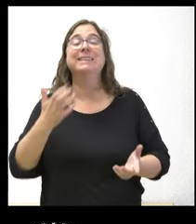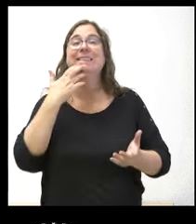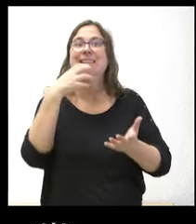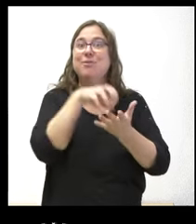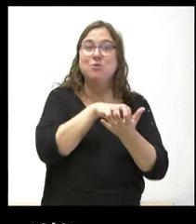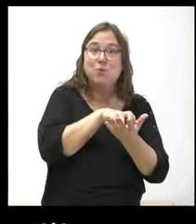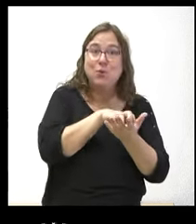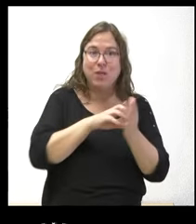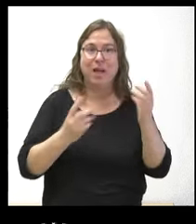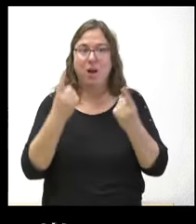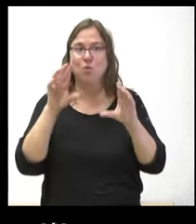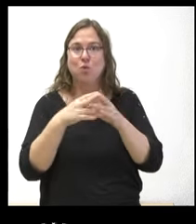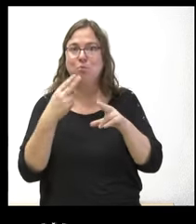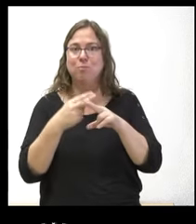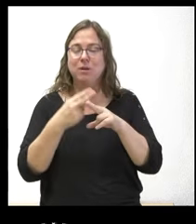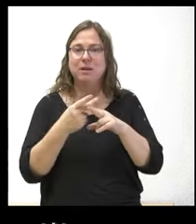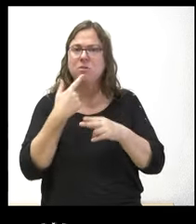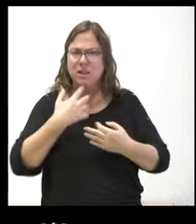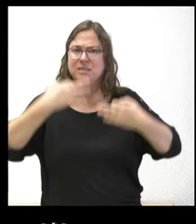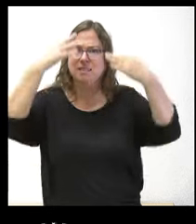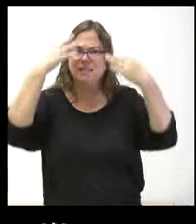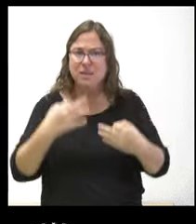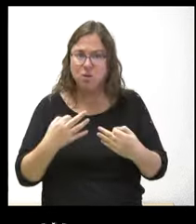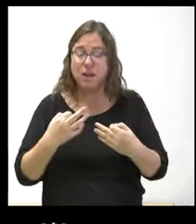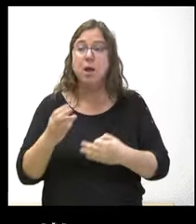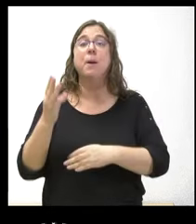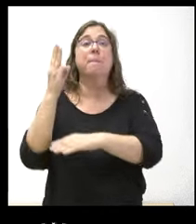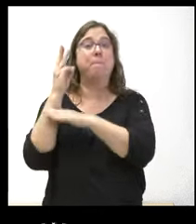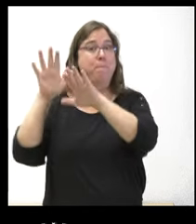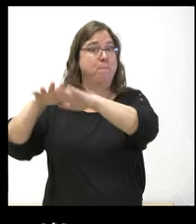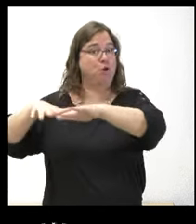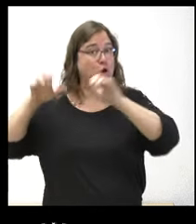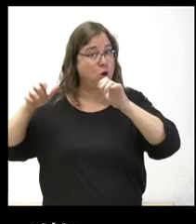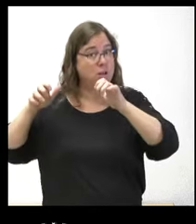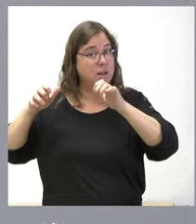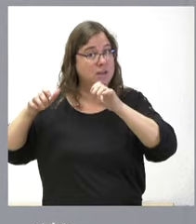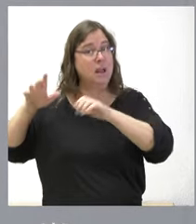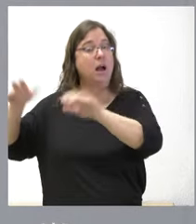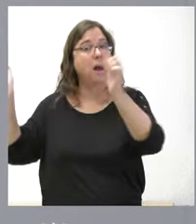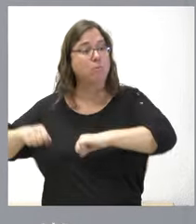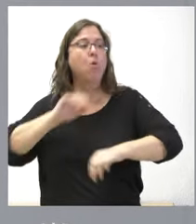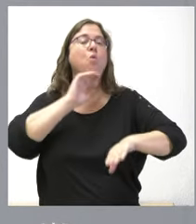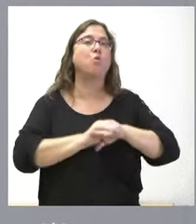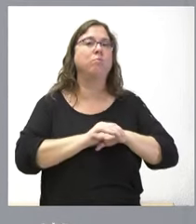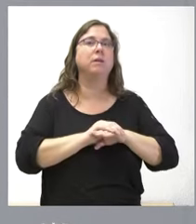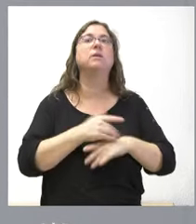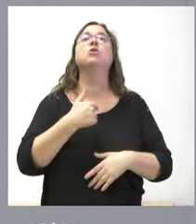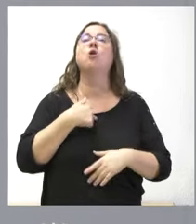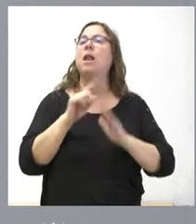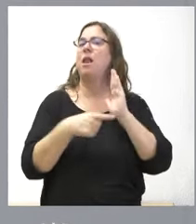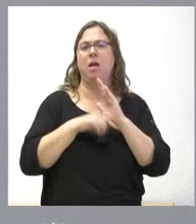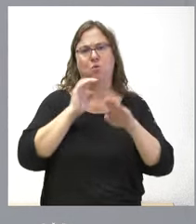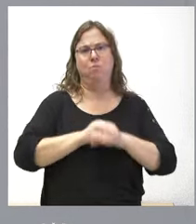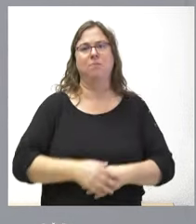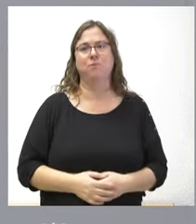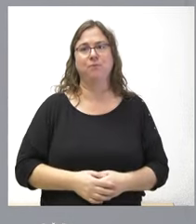expresan grupos parlamentarios garantizan que lo que aprueben las cortes es lo que van a cumplir nosotros vamos a cumplir la ley y no solamente es que